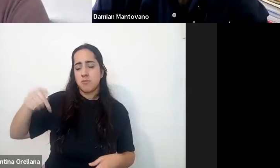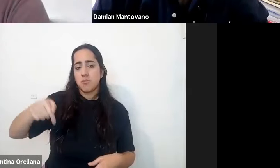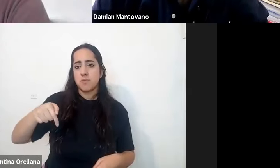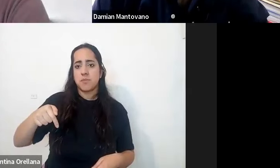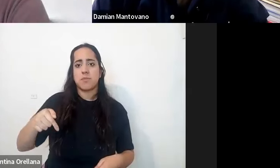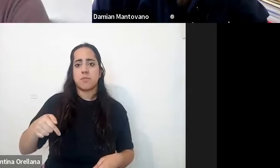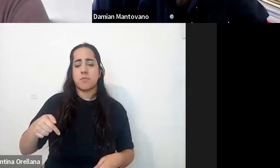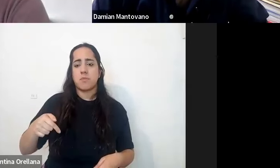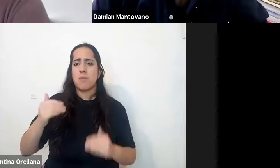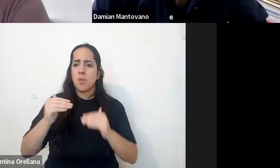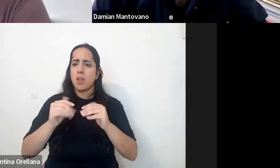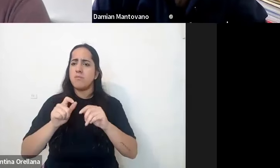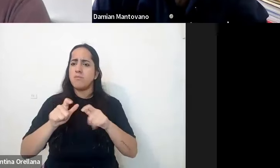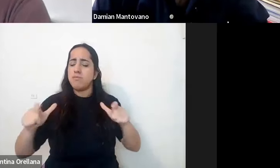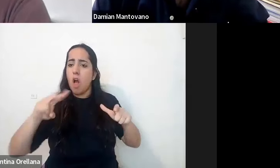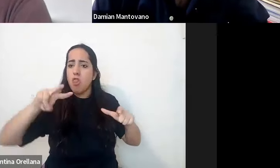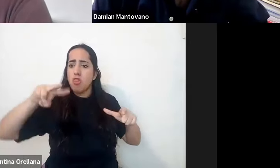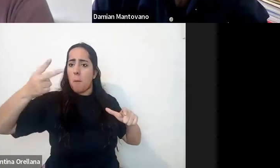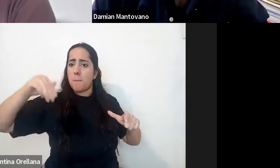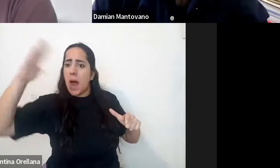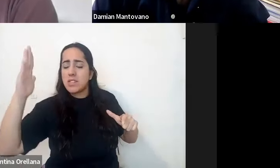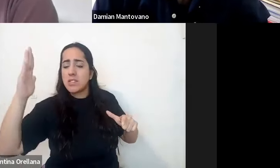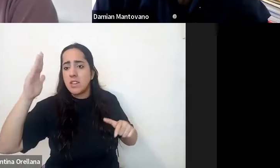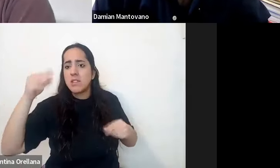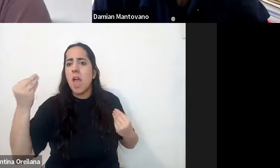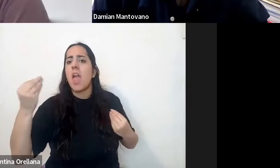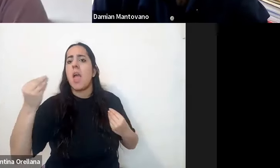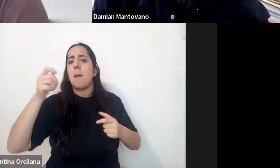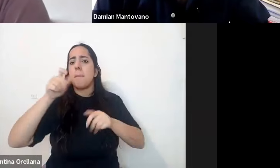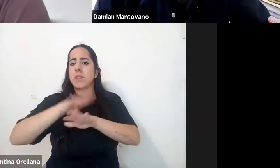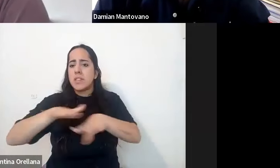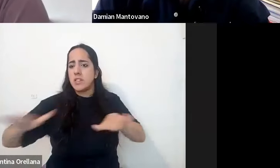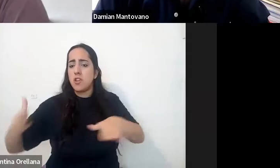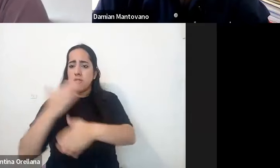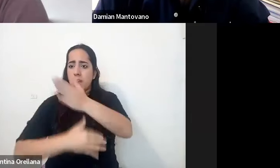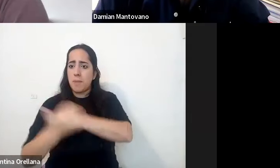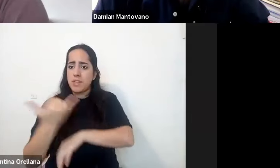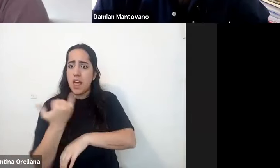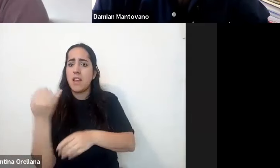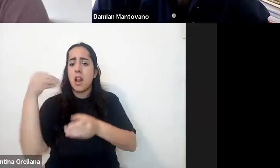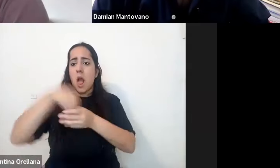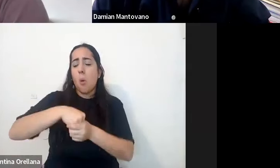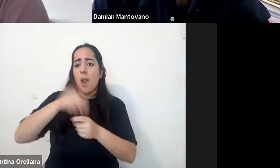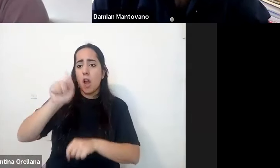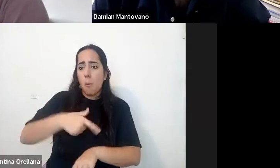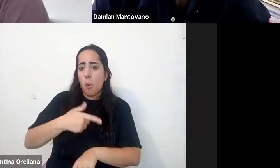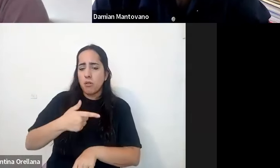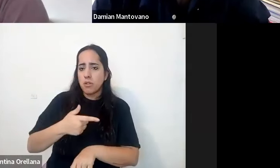aumentó más del doble los niños con discapacidad que están transitando en escuelas comunes